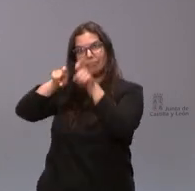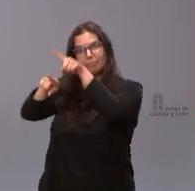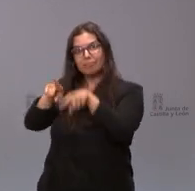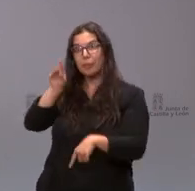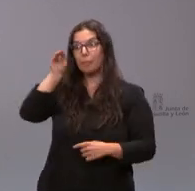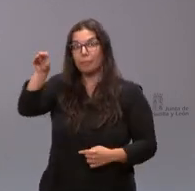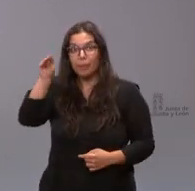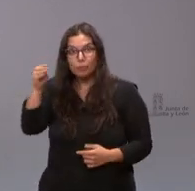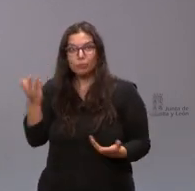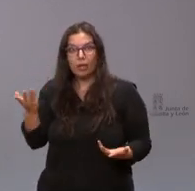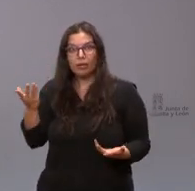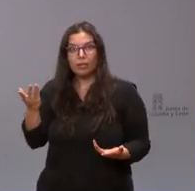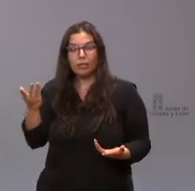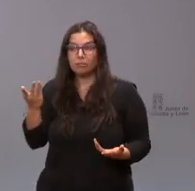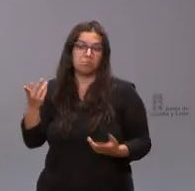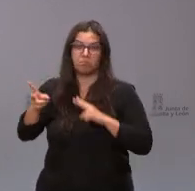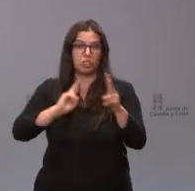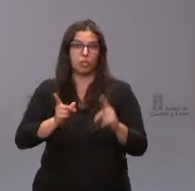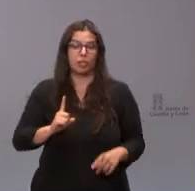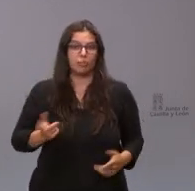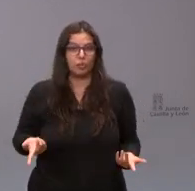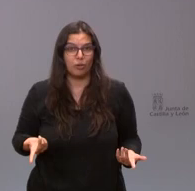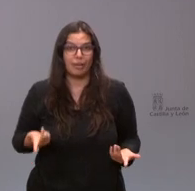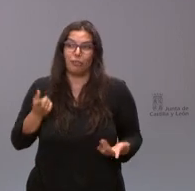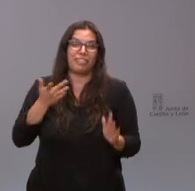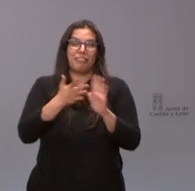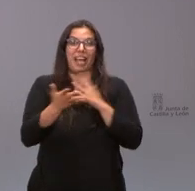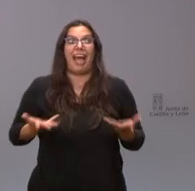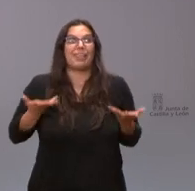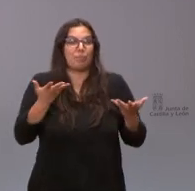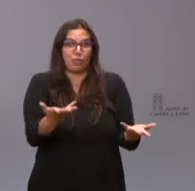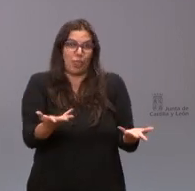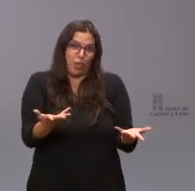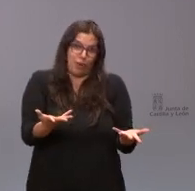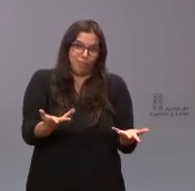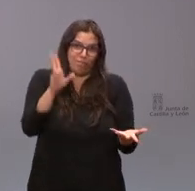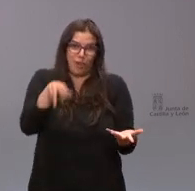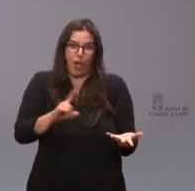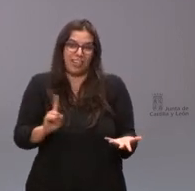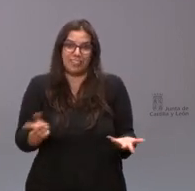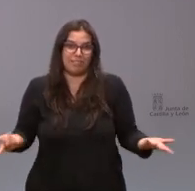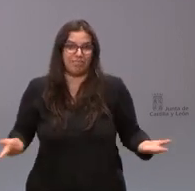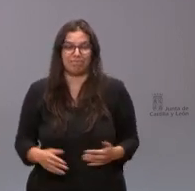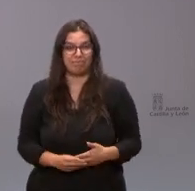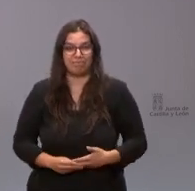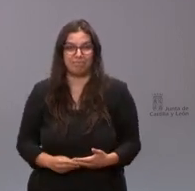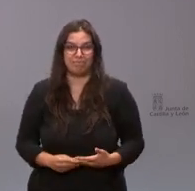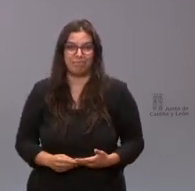nosotros estábamos manejando y no hubo respuesta o sea eso no es estar disponible para los medios